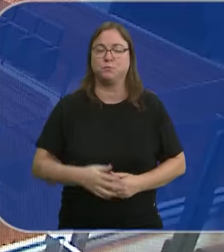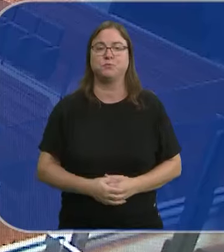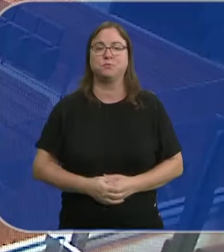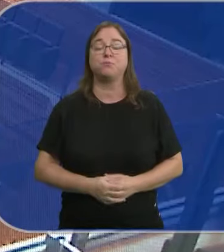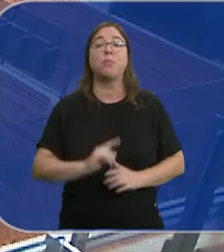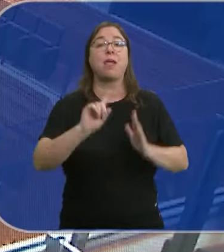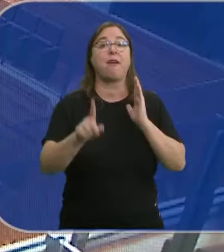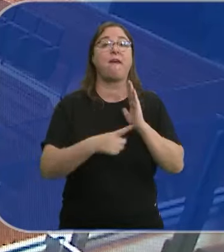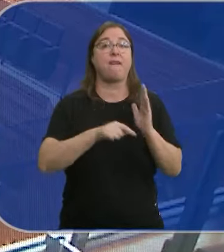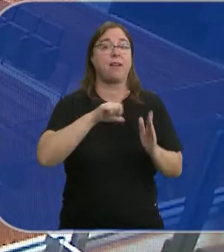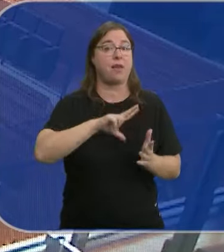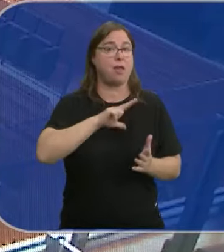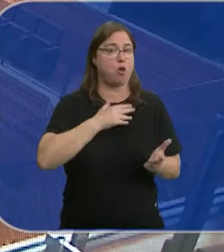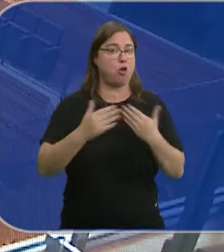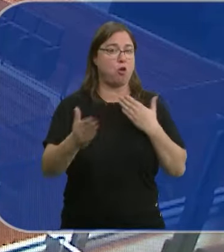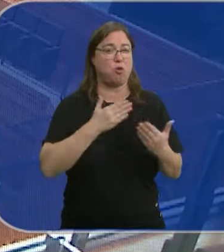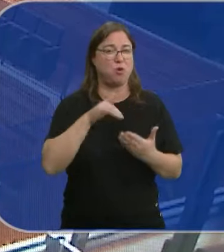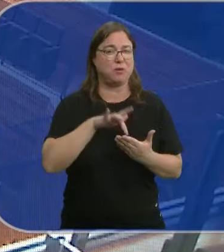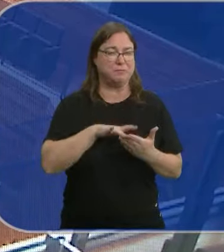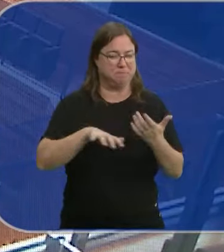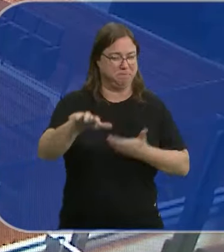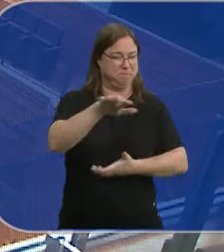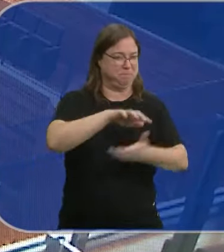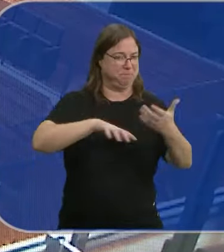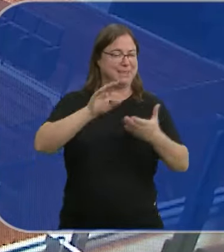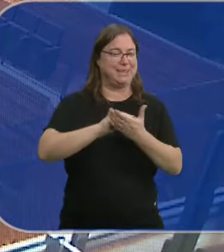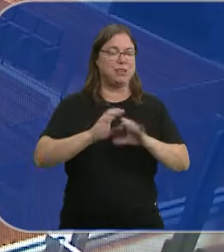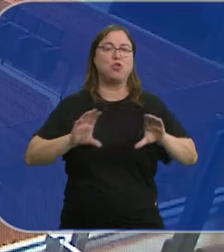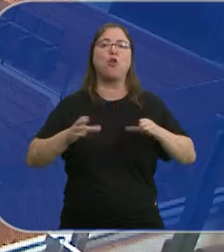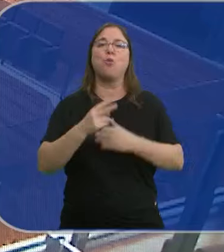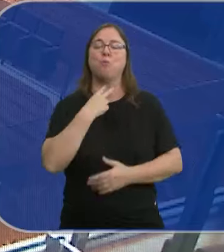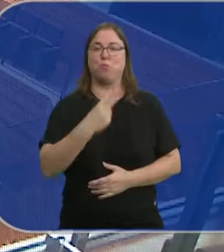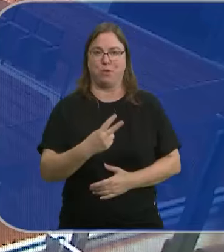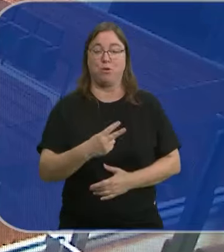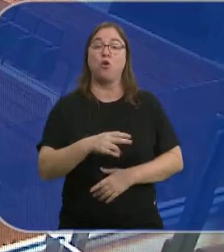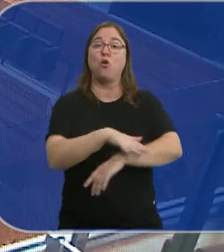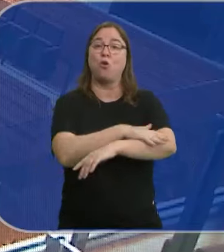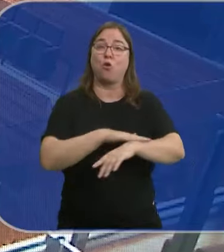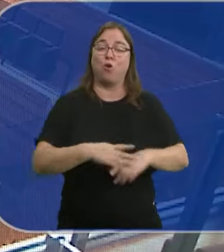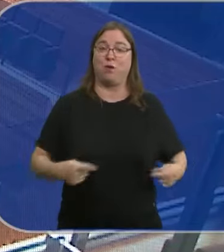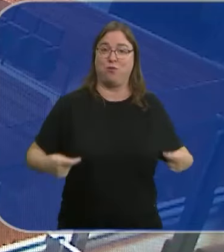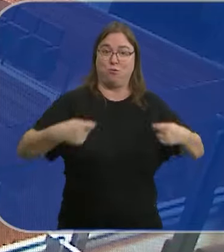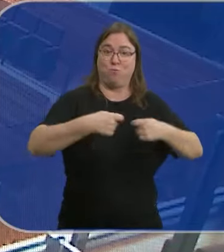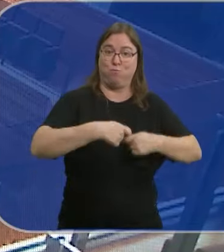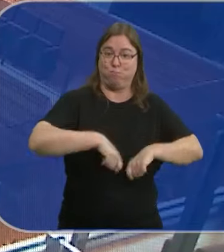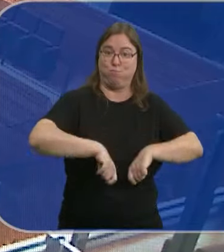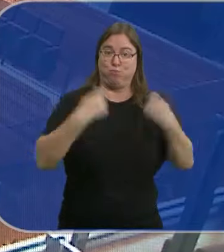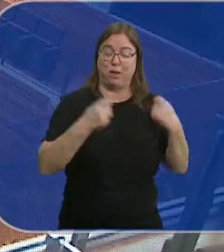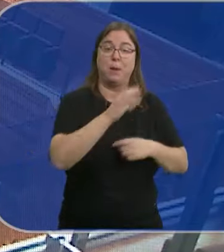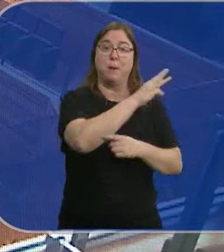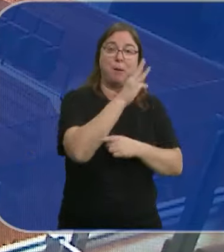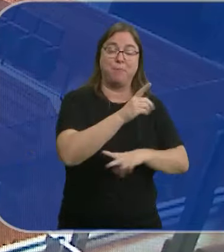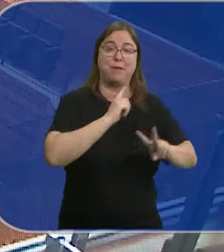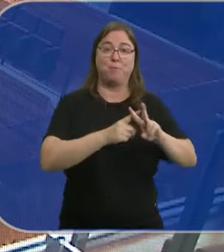La ley de Concordia ha generado hoy una especie de enredo en la Junta de Portavoces. Tras la ruptura de gobierno de coalición, PP y Vox tienen ahora